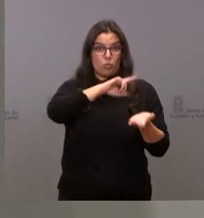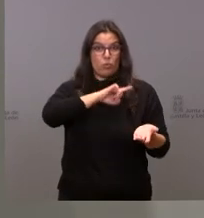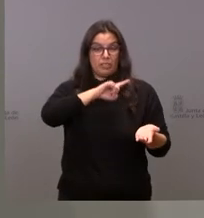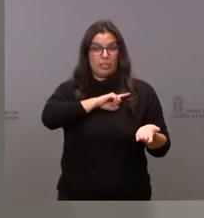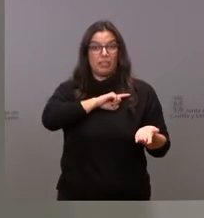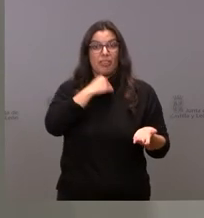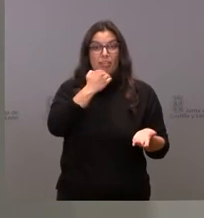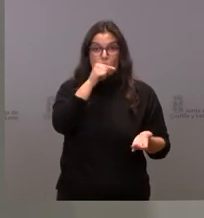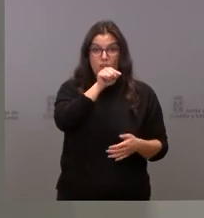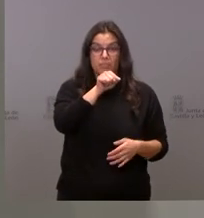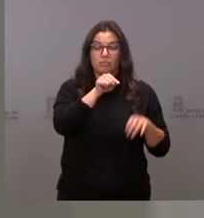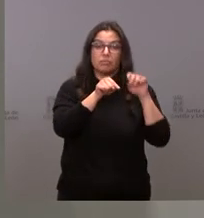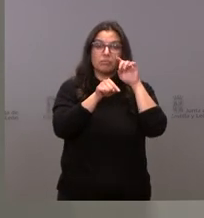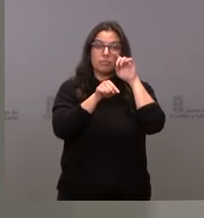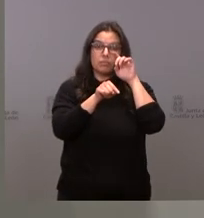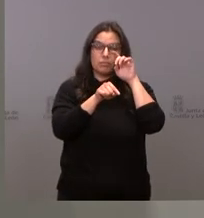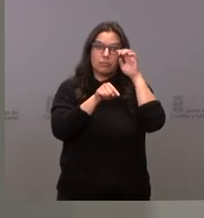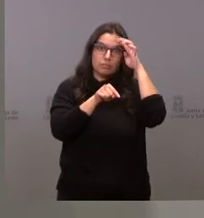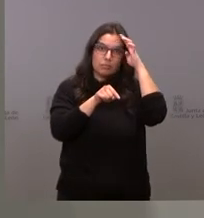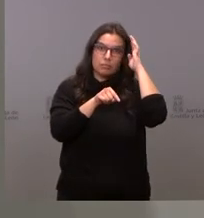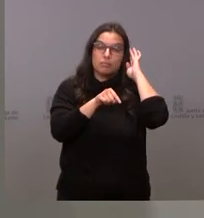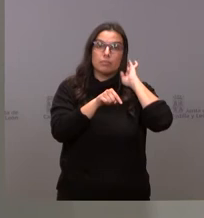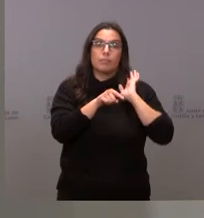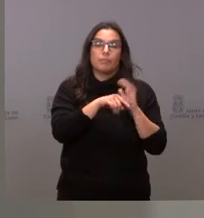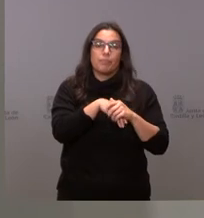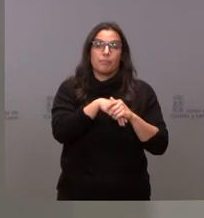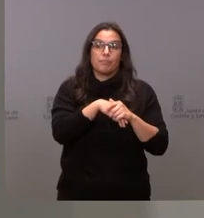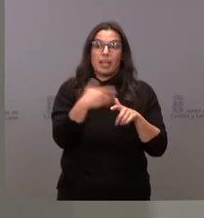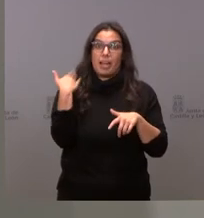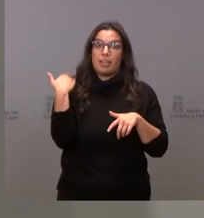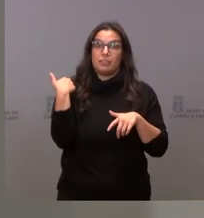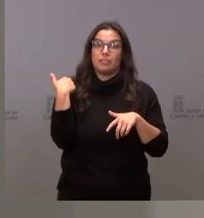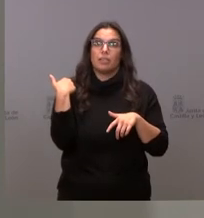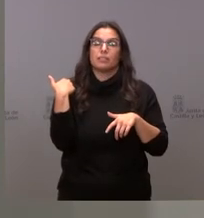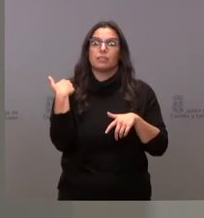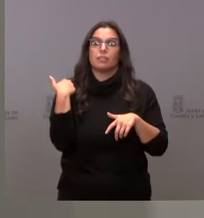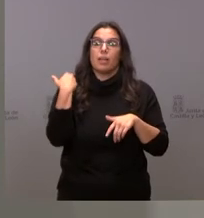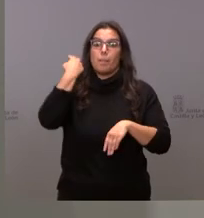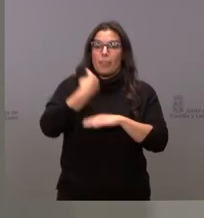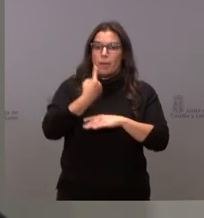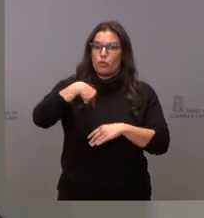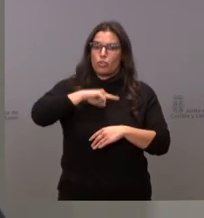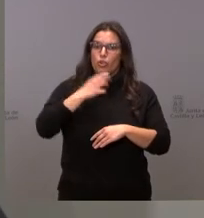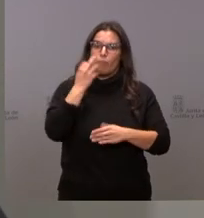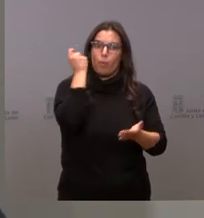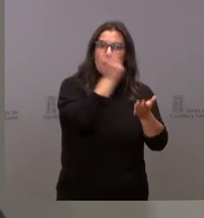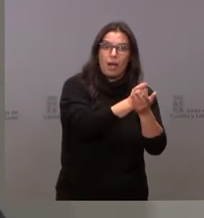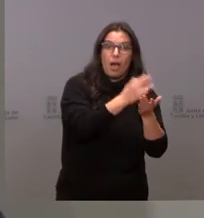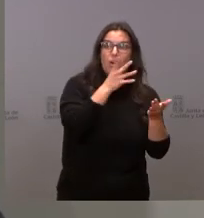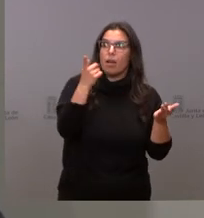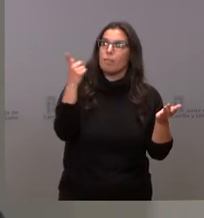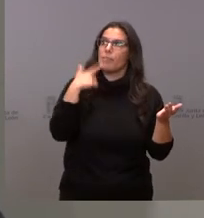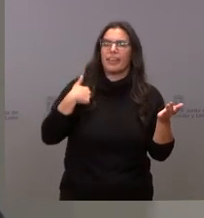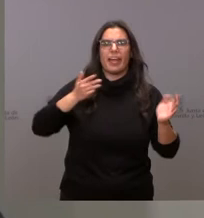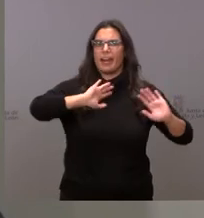concreto hemos pasado de que quienes teníamos que invertir a nosotros ahora nos digan que no que